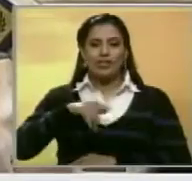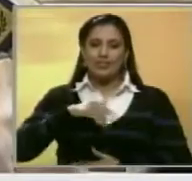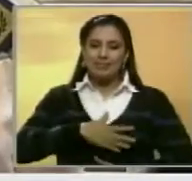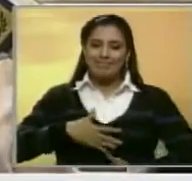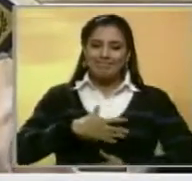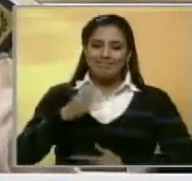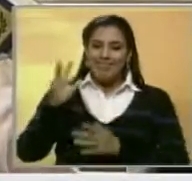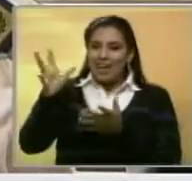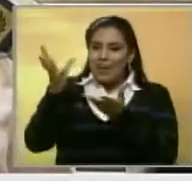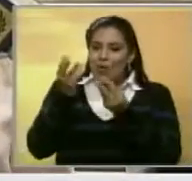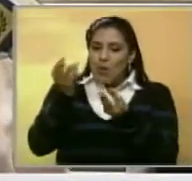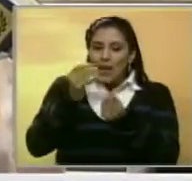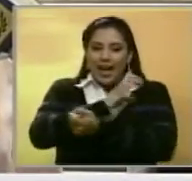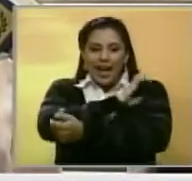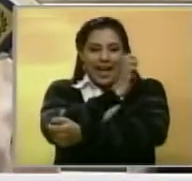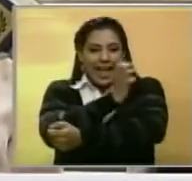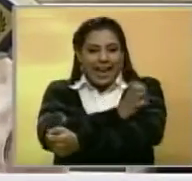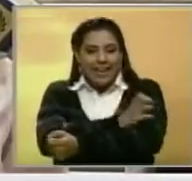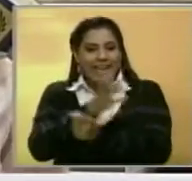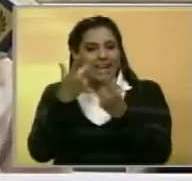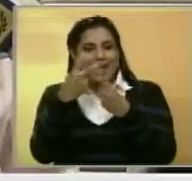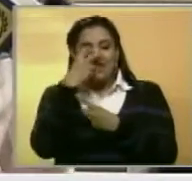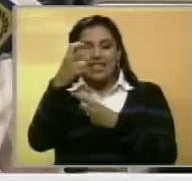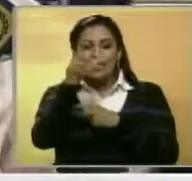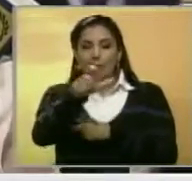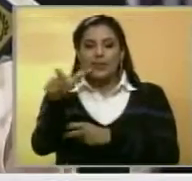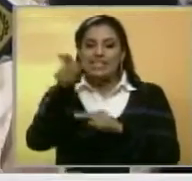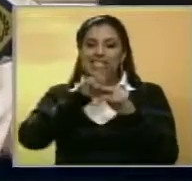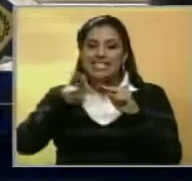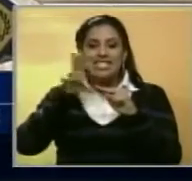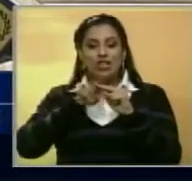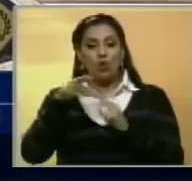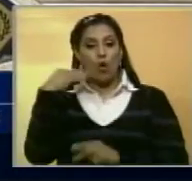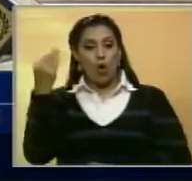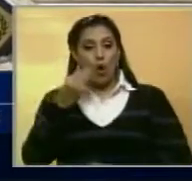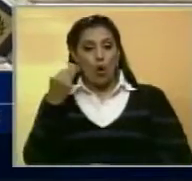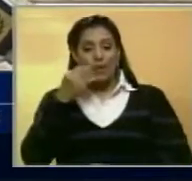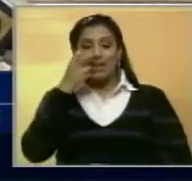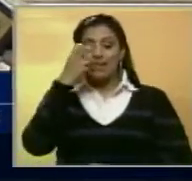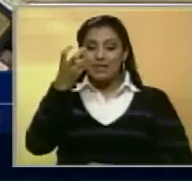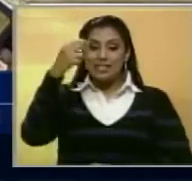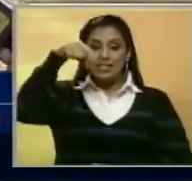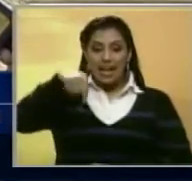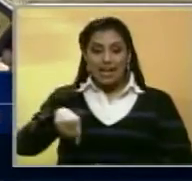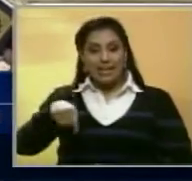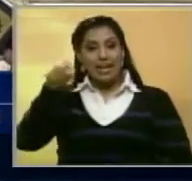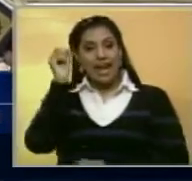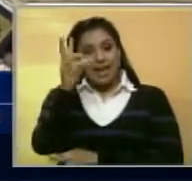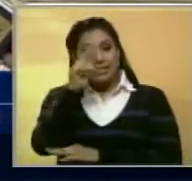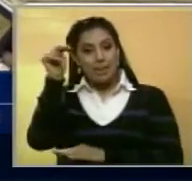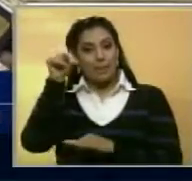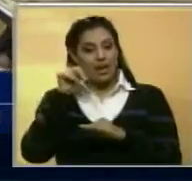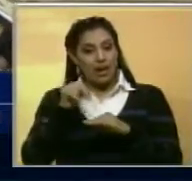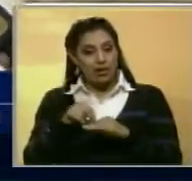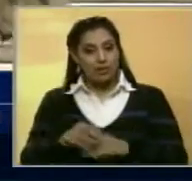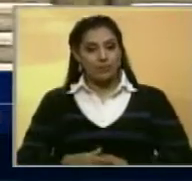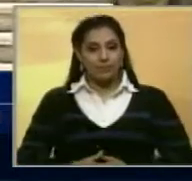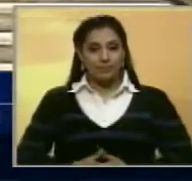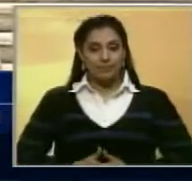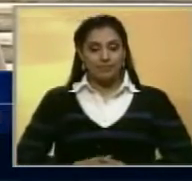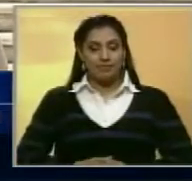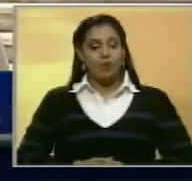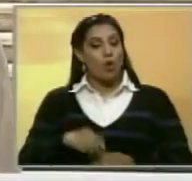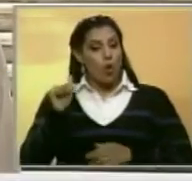llenamos de energía con cada visita de estos maravillosos niños y jóvenes que han venido, pues, a conocer estos históricos espacios.